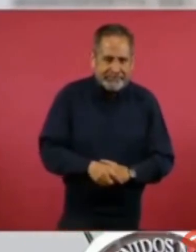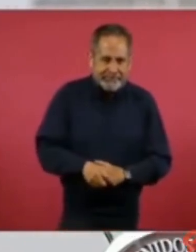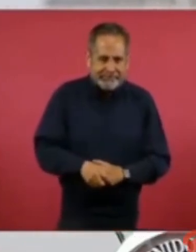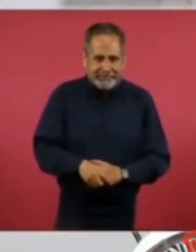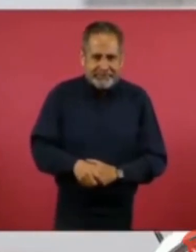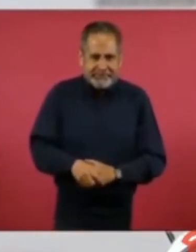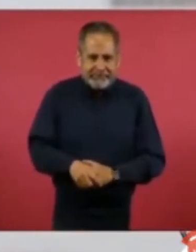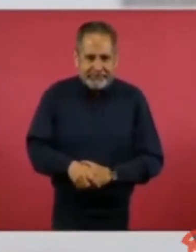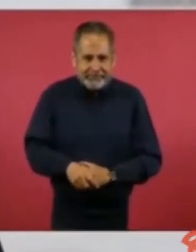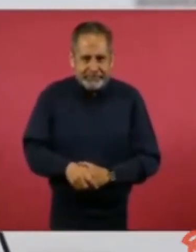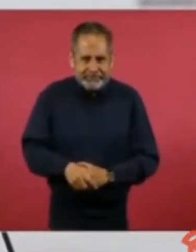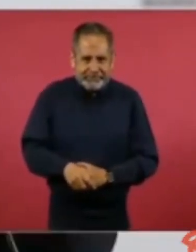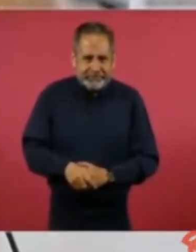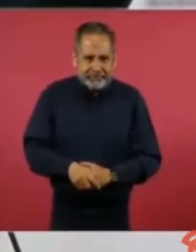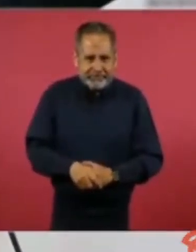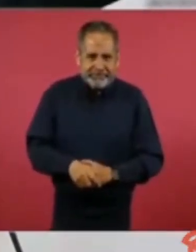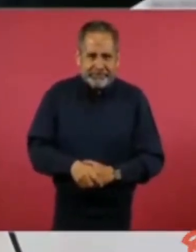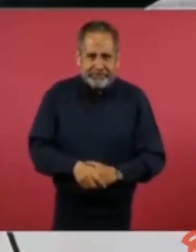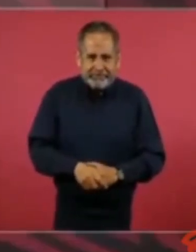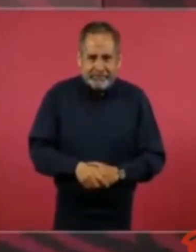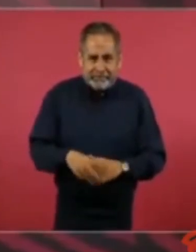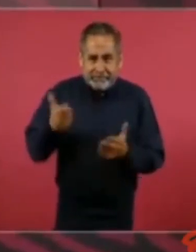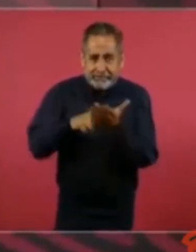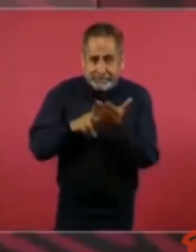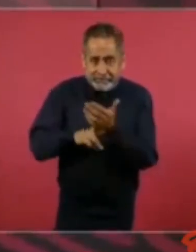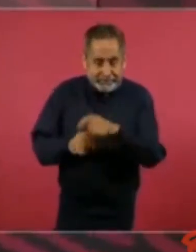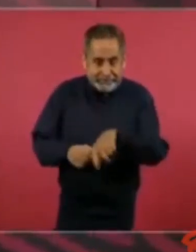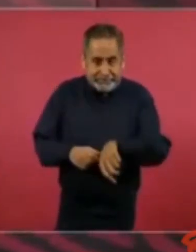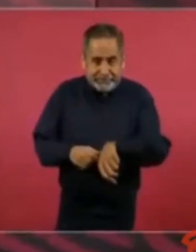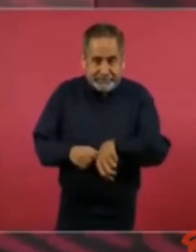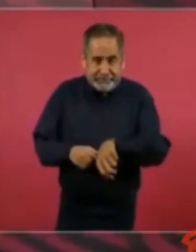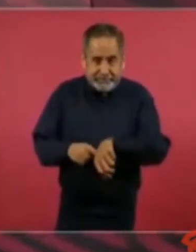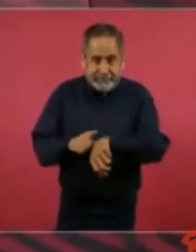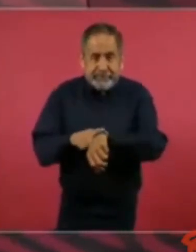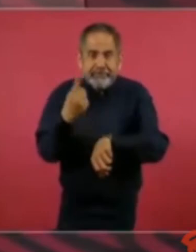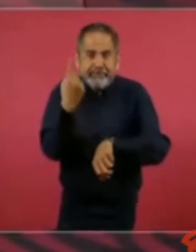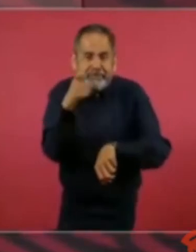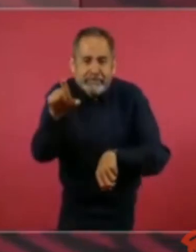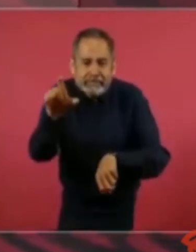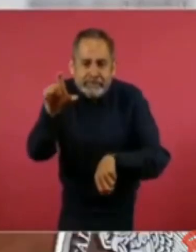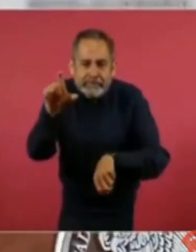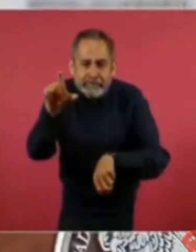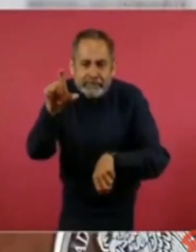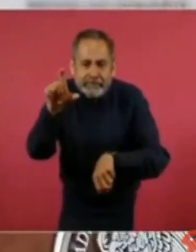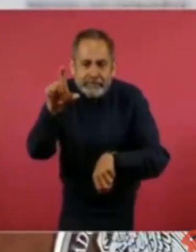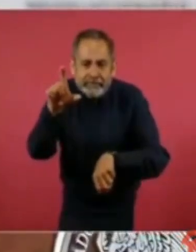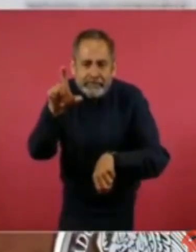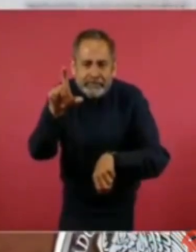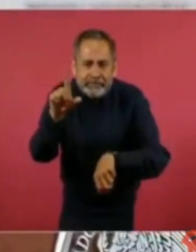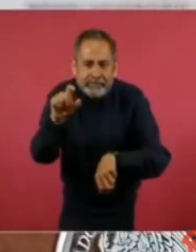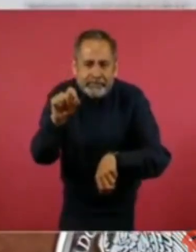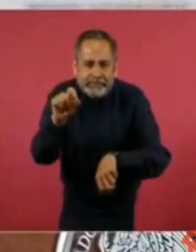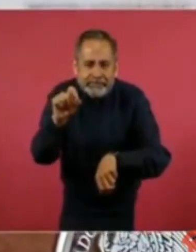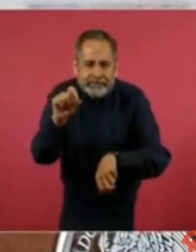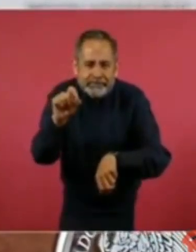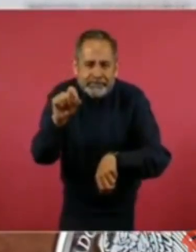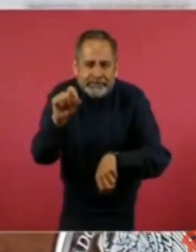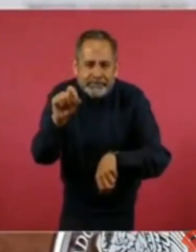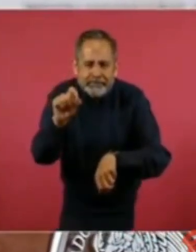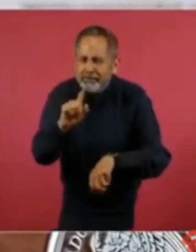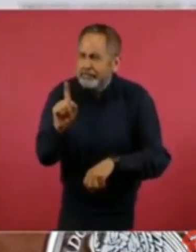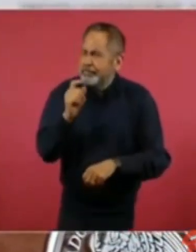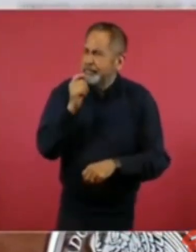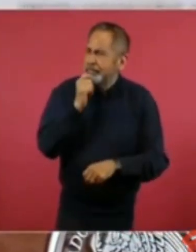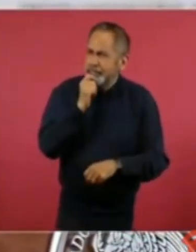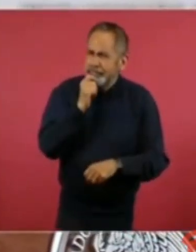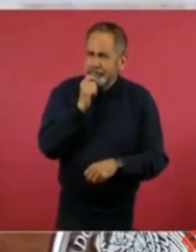Entonces, no, este vale 120, no, no